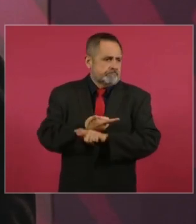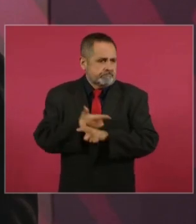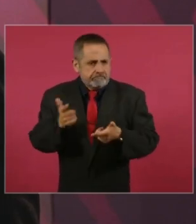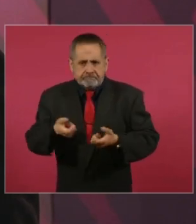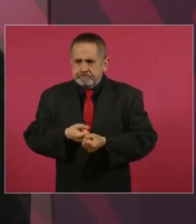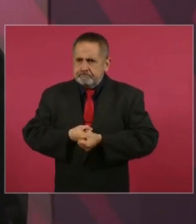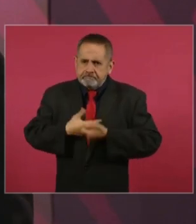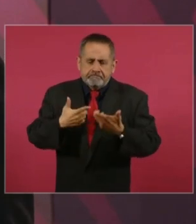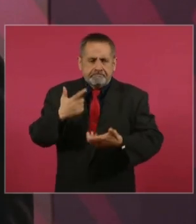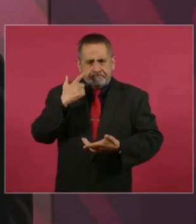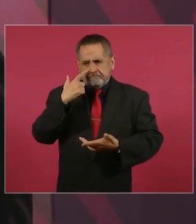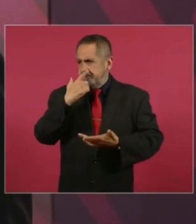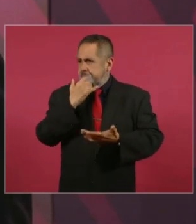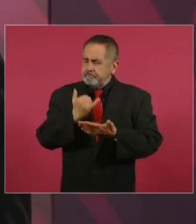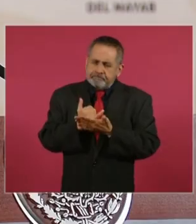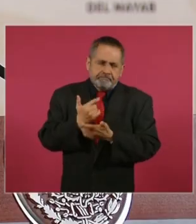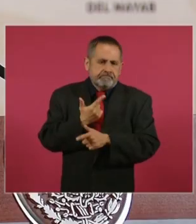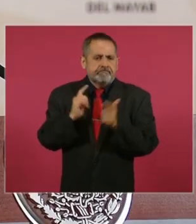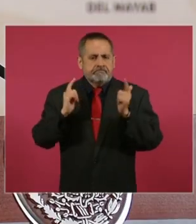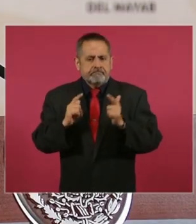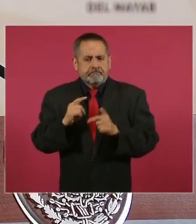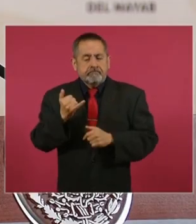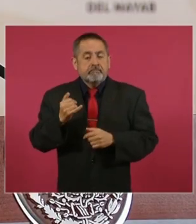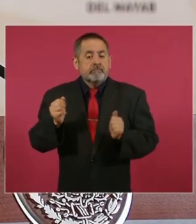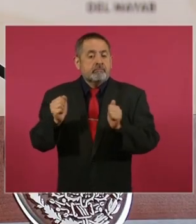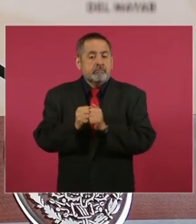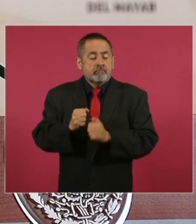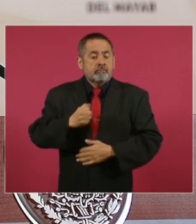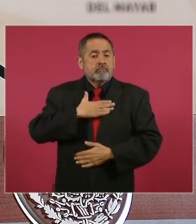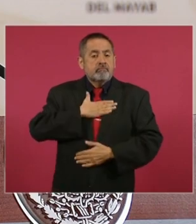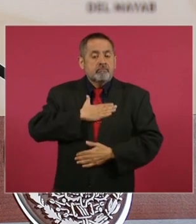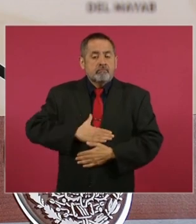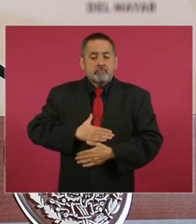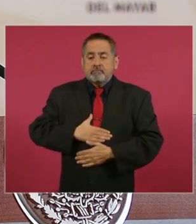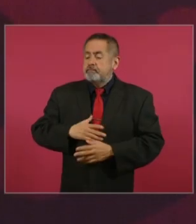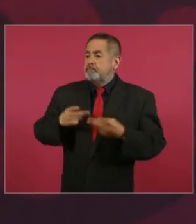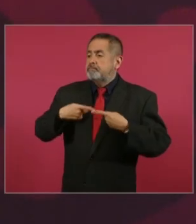democracia y sobre todo la justicia social,